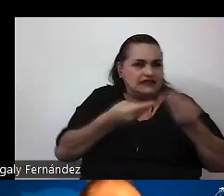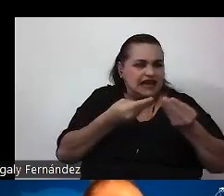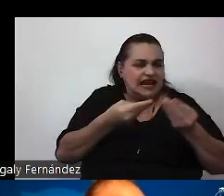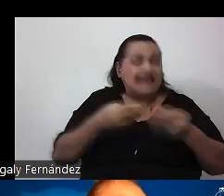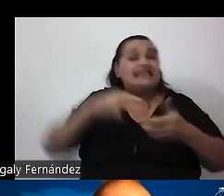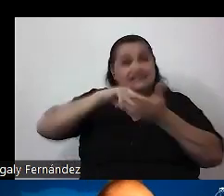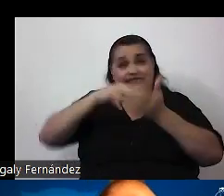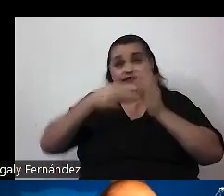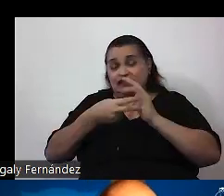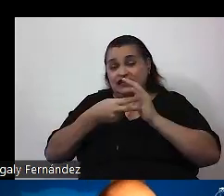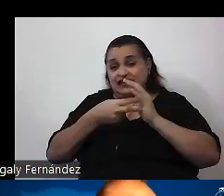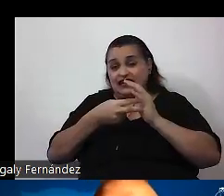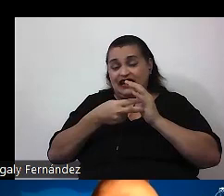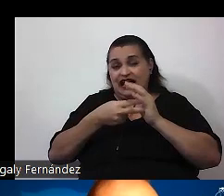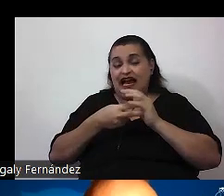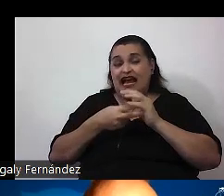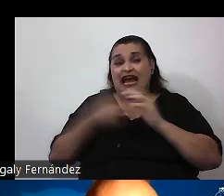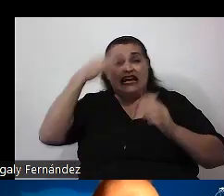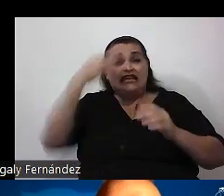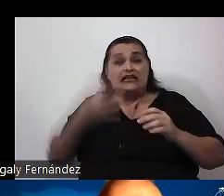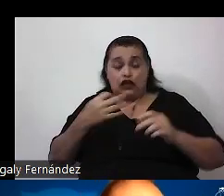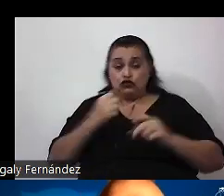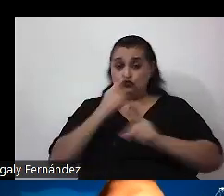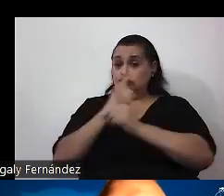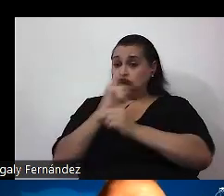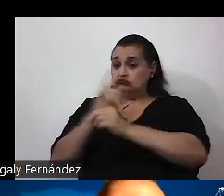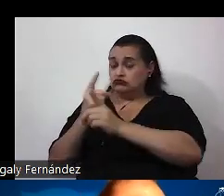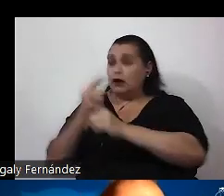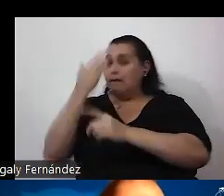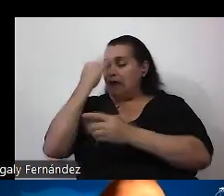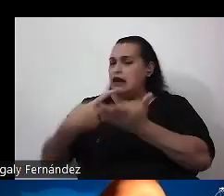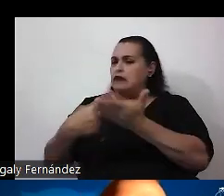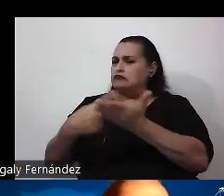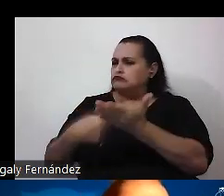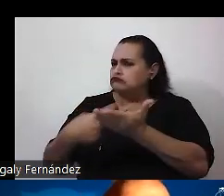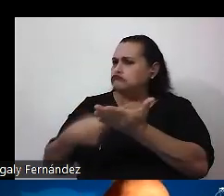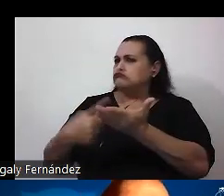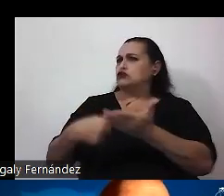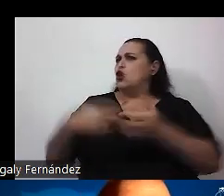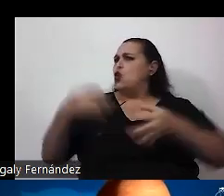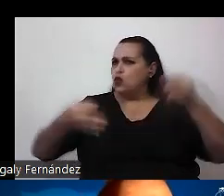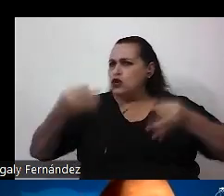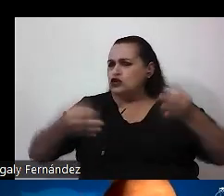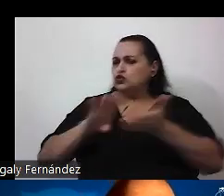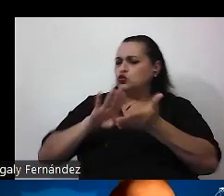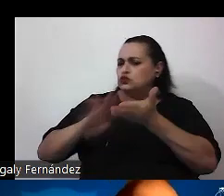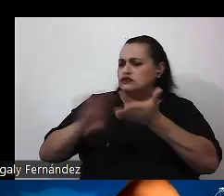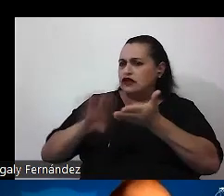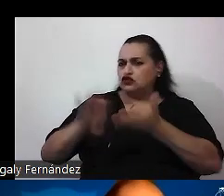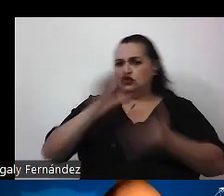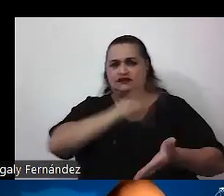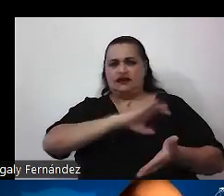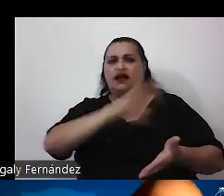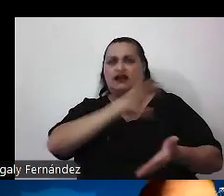los criterios apropiados para deliberaciones, juicios y justificaciones de calidad. Es decir,